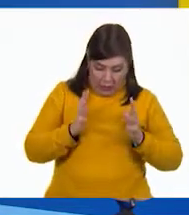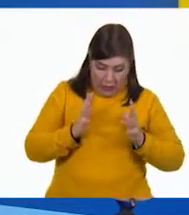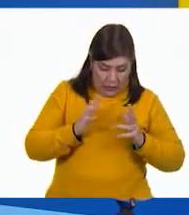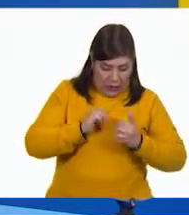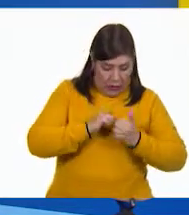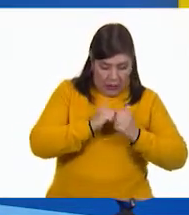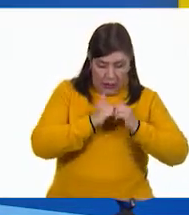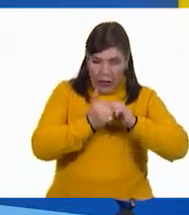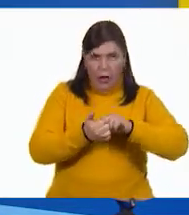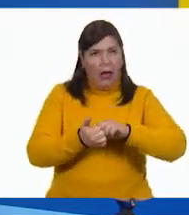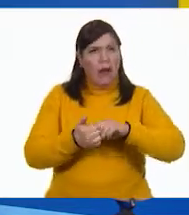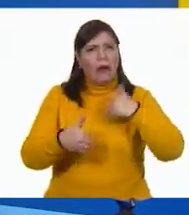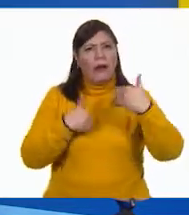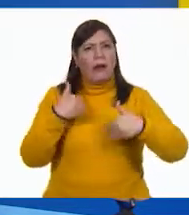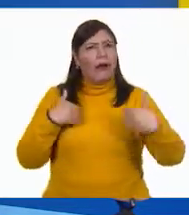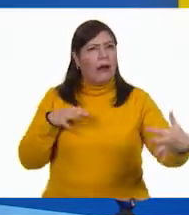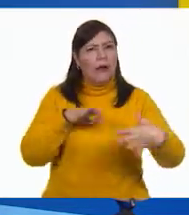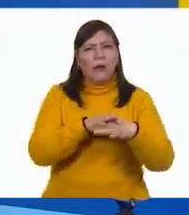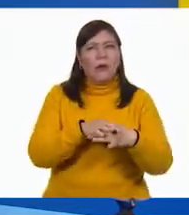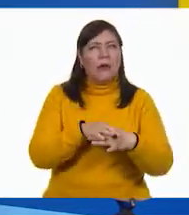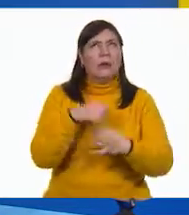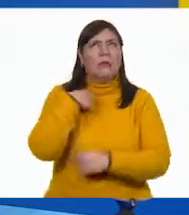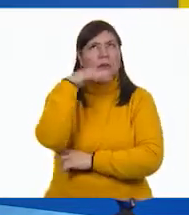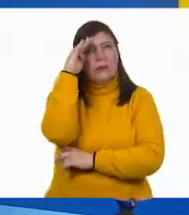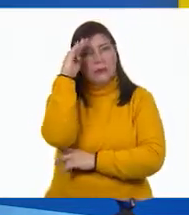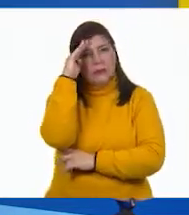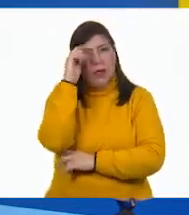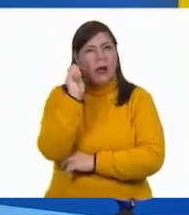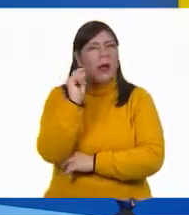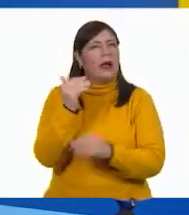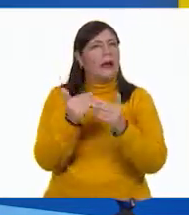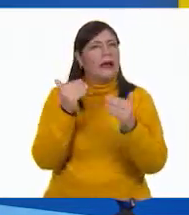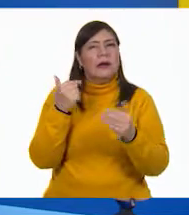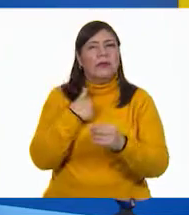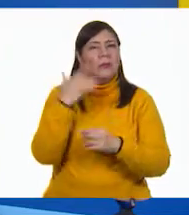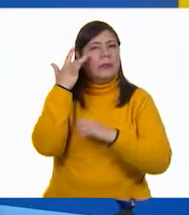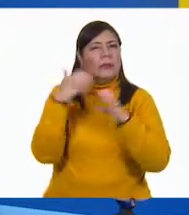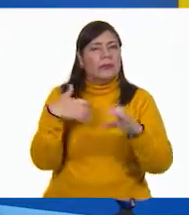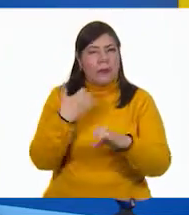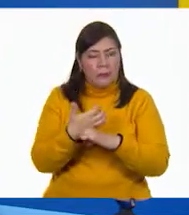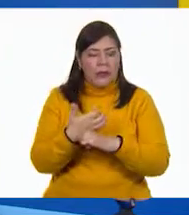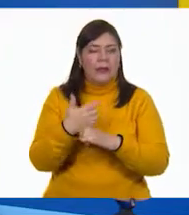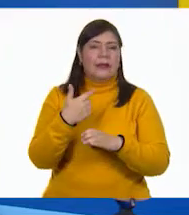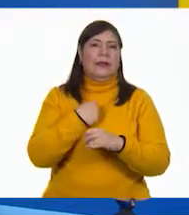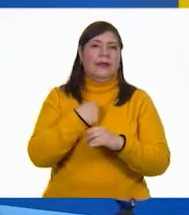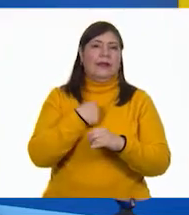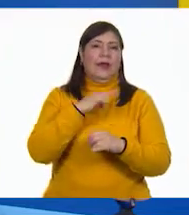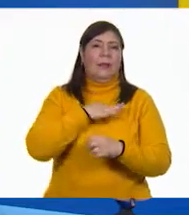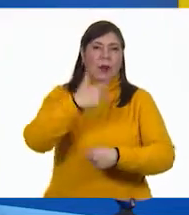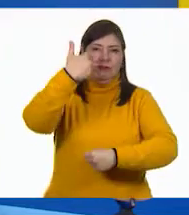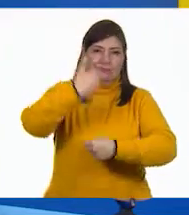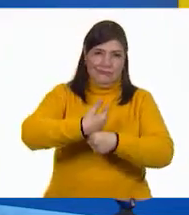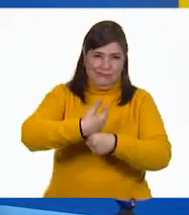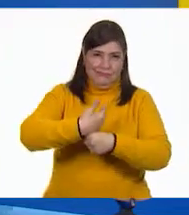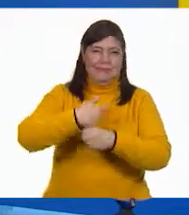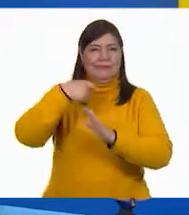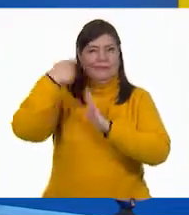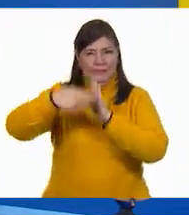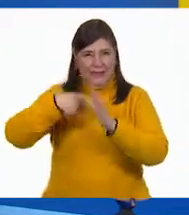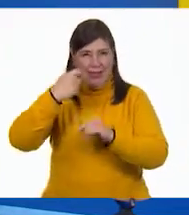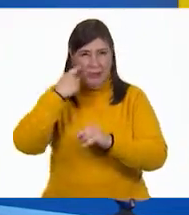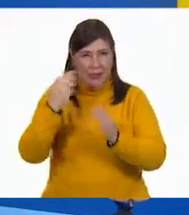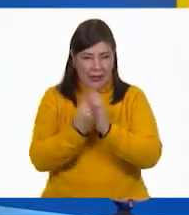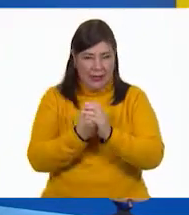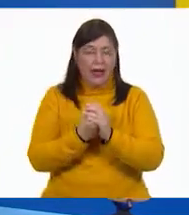pienso. Ya sé. Hace poco cumplí años. Ese día me tocó grabar una clase aquí y me hicieron una fiesta